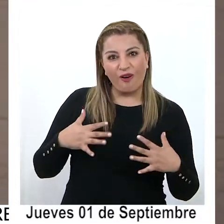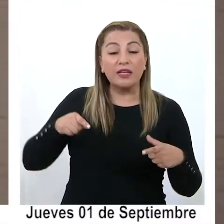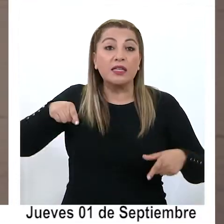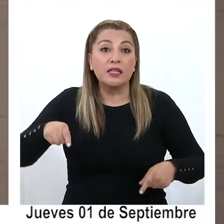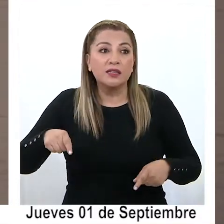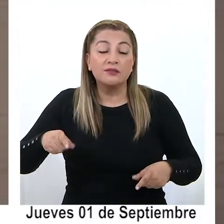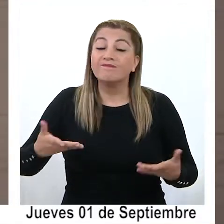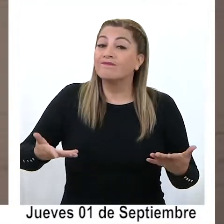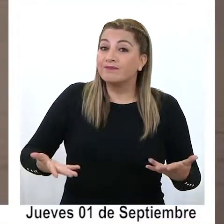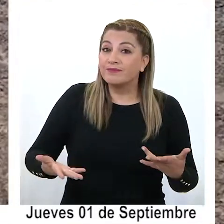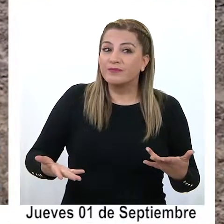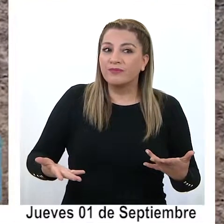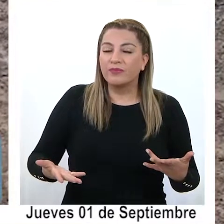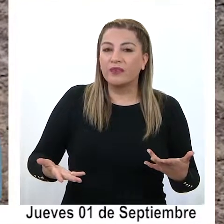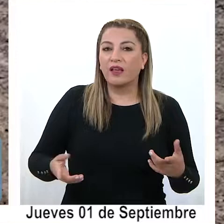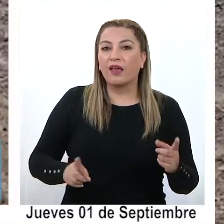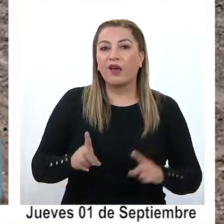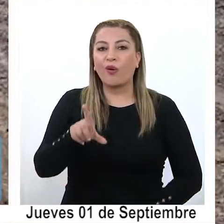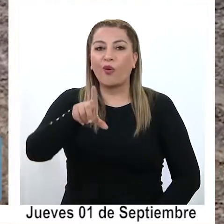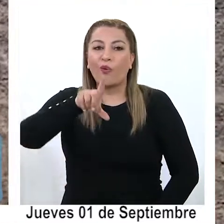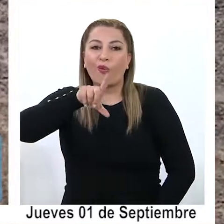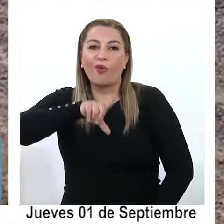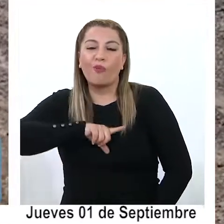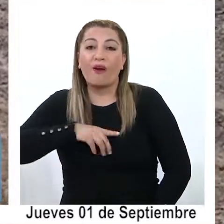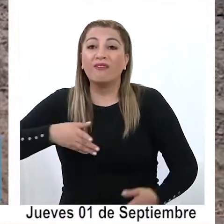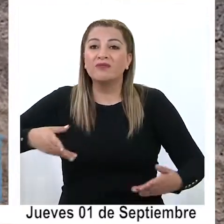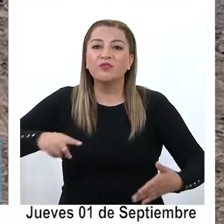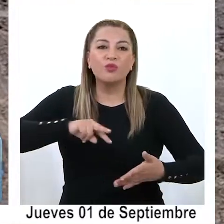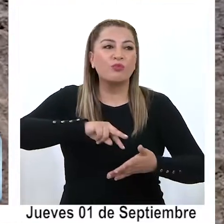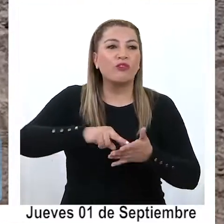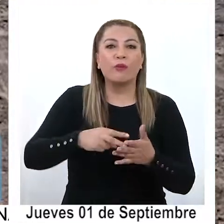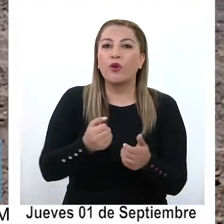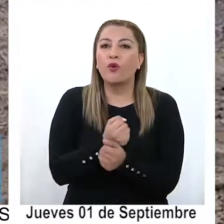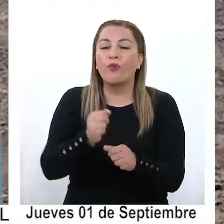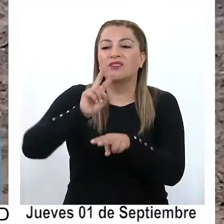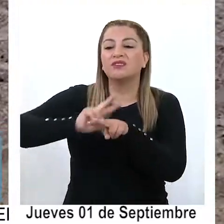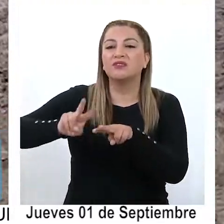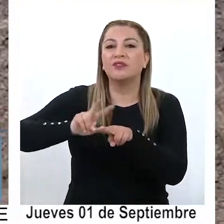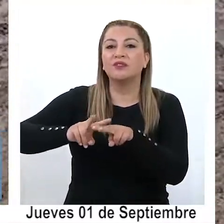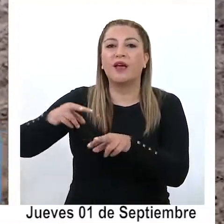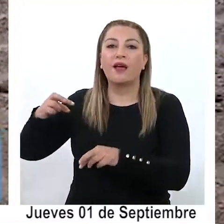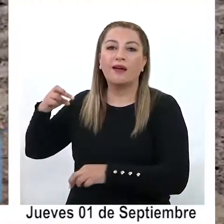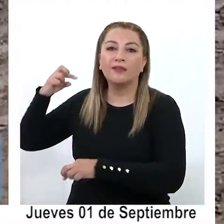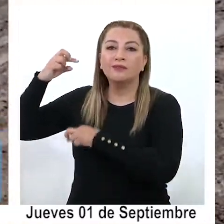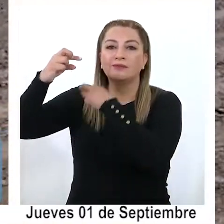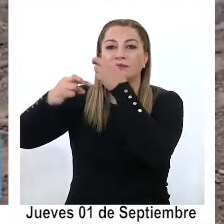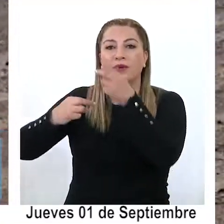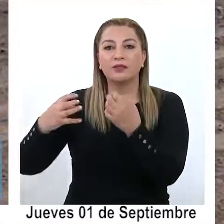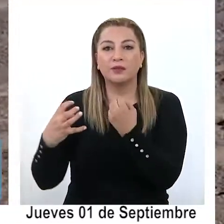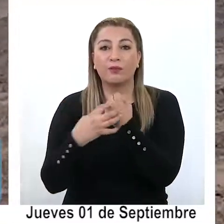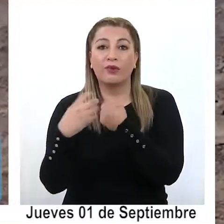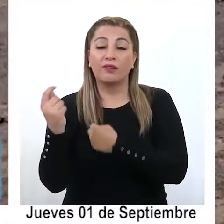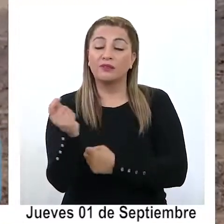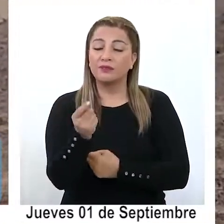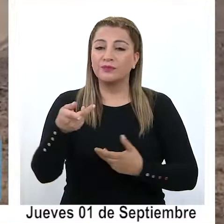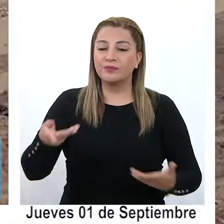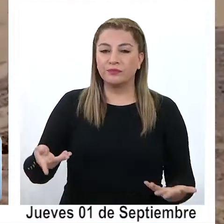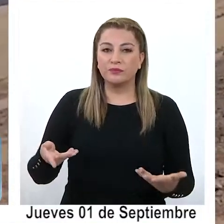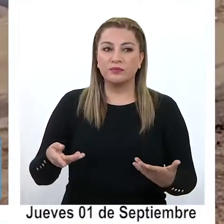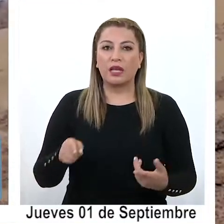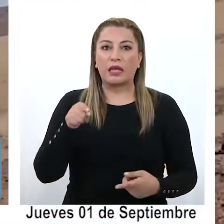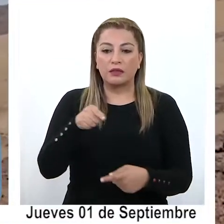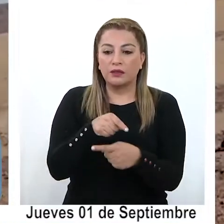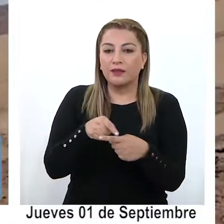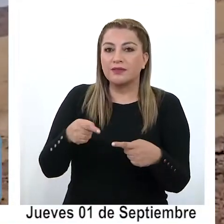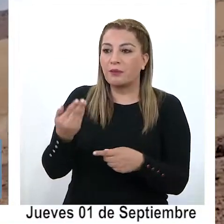indirectamente los culpables de un daño irreparable al patrimonio de Tarapacá. En lo que ha pasado